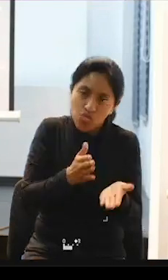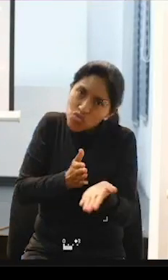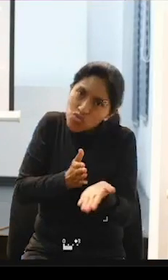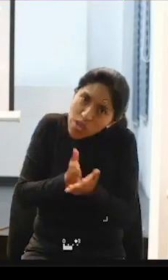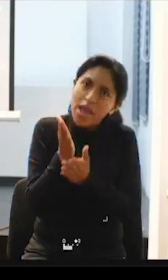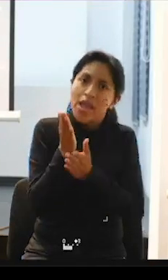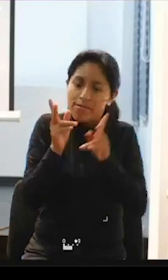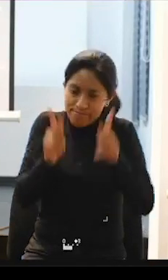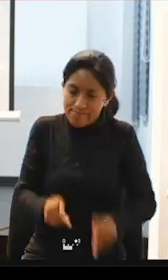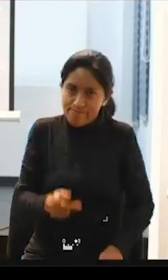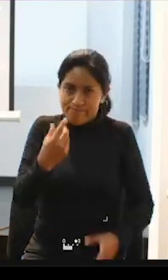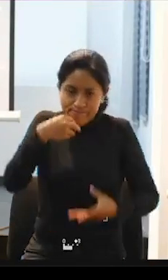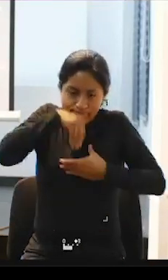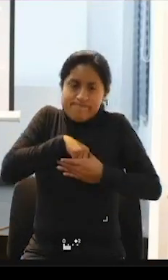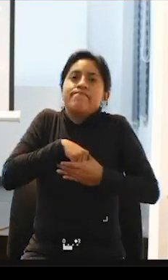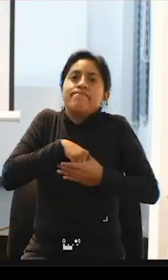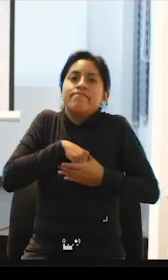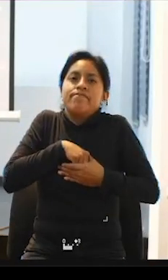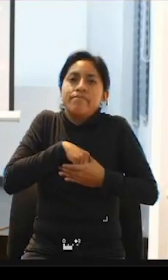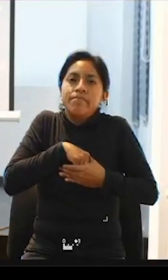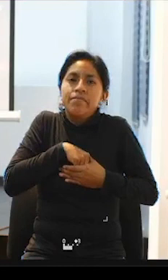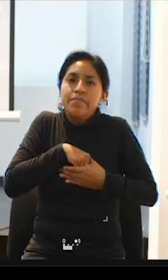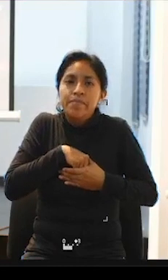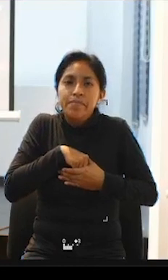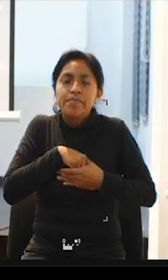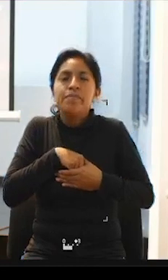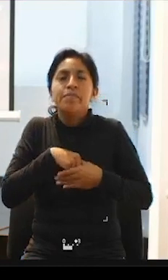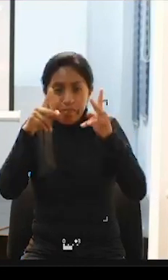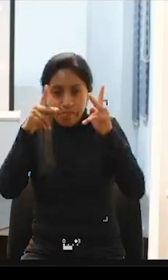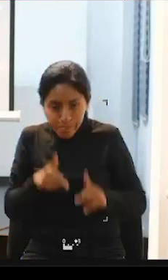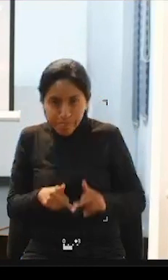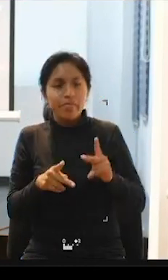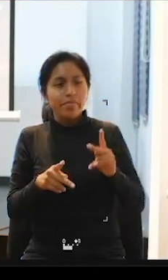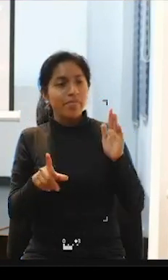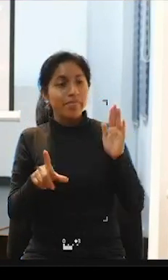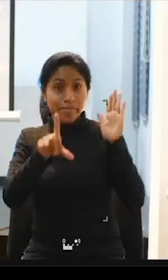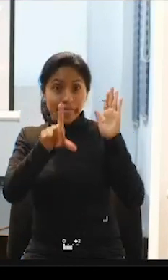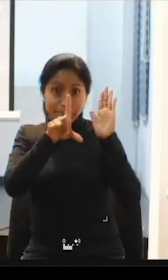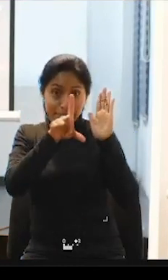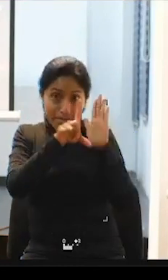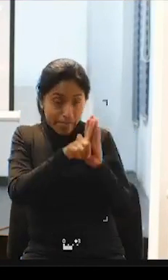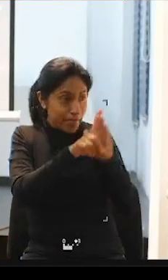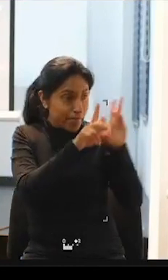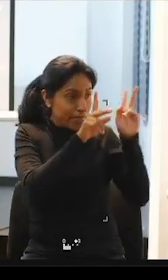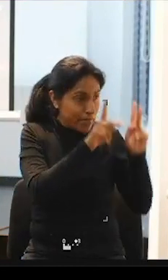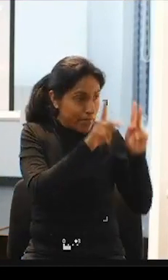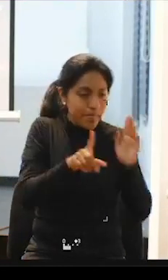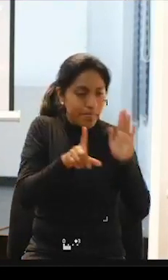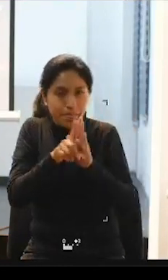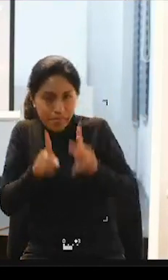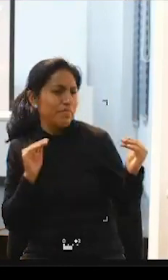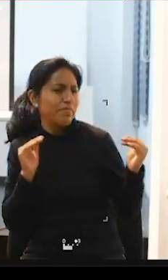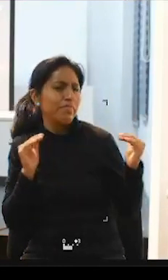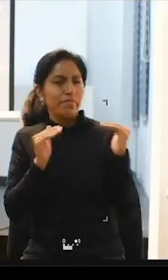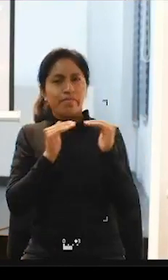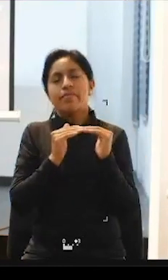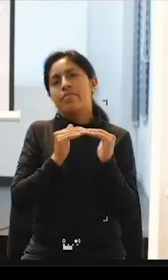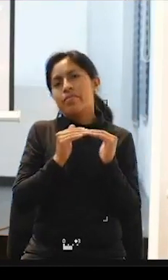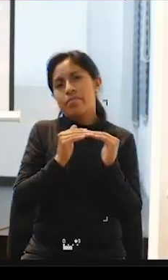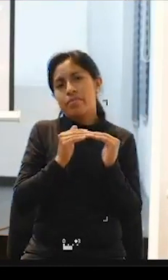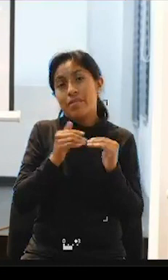es reconocido como persona iguales ante la ley ¿no? y aquí en Bolivia está pasando algo el